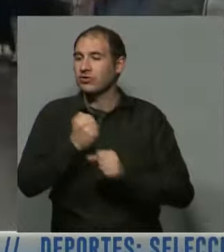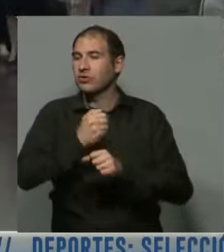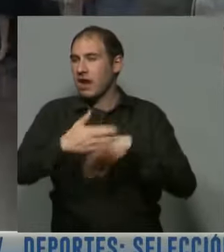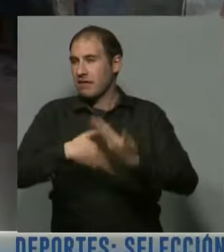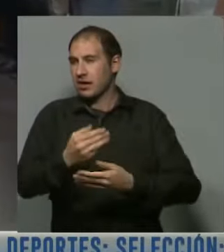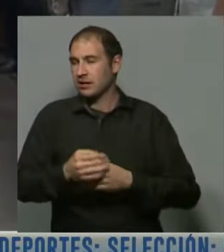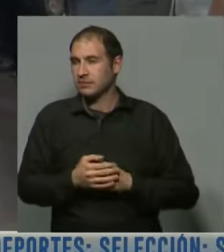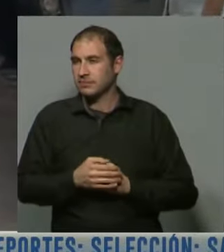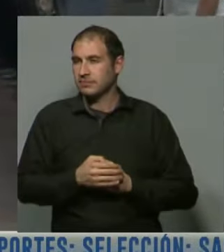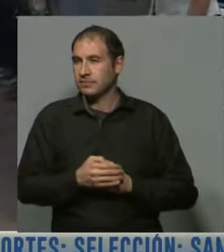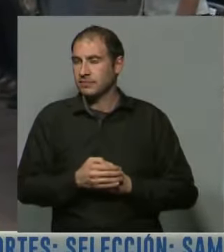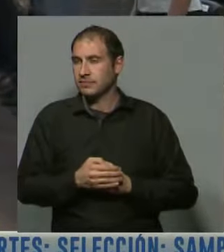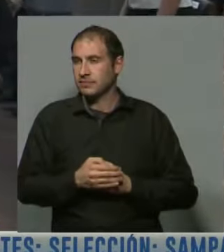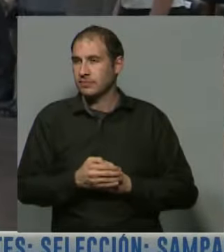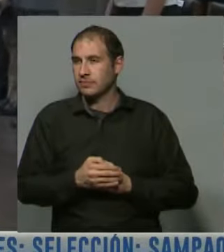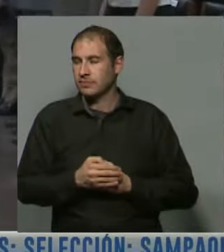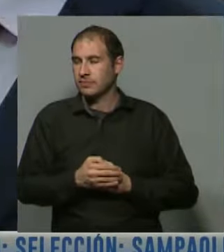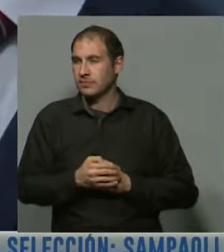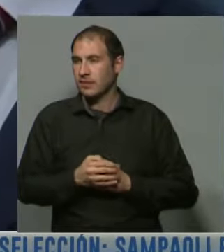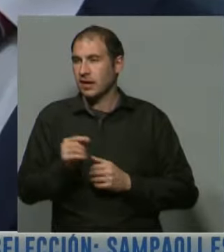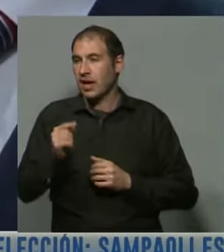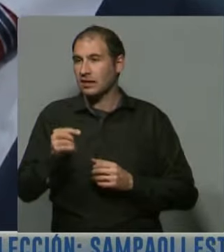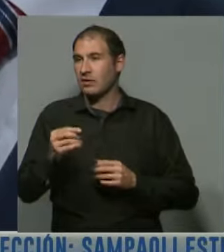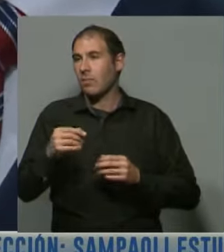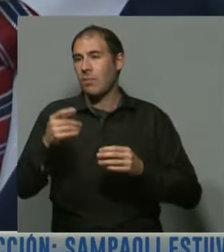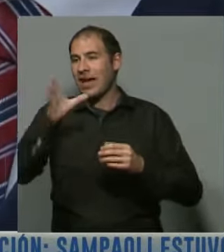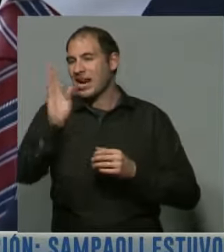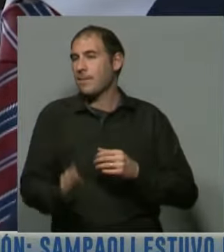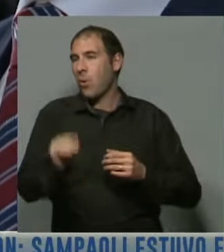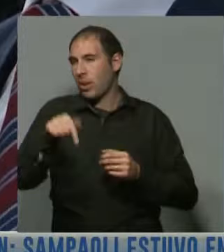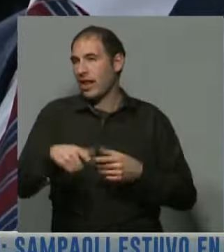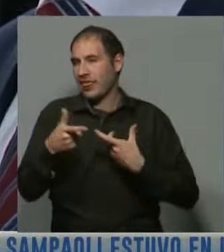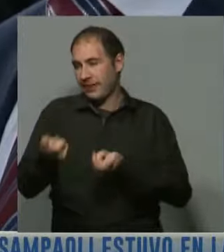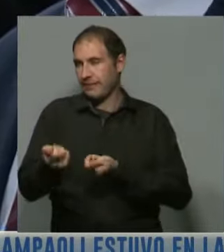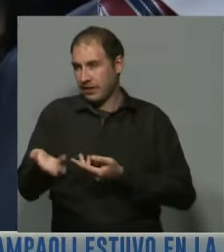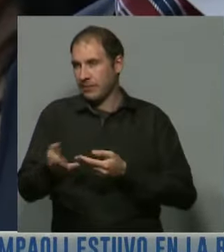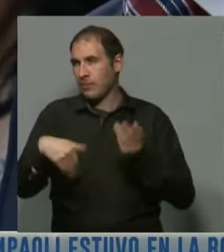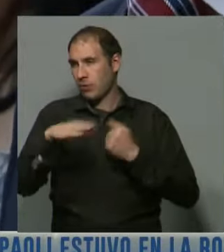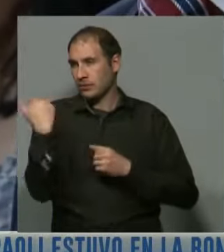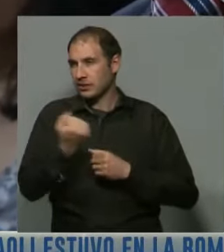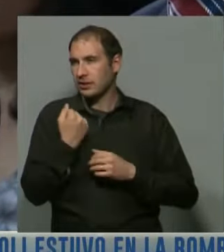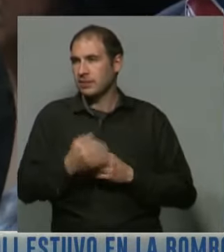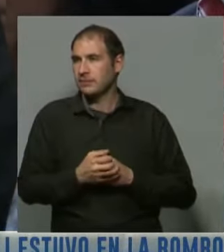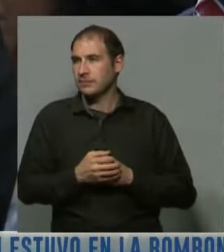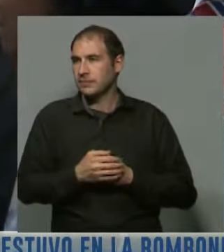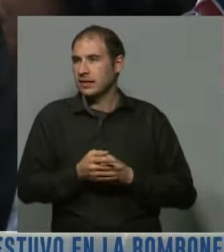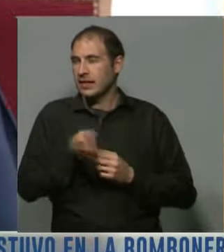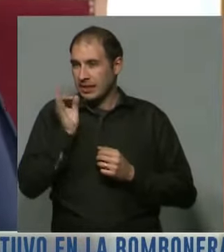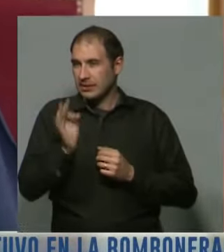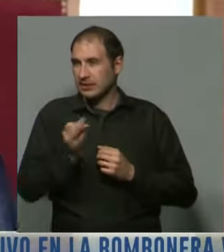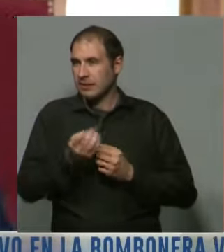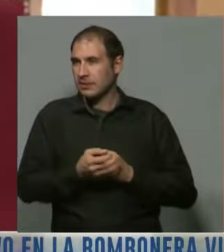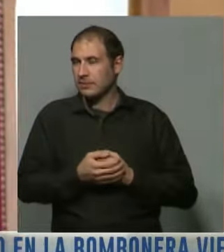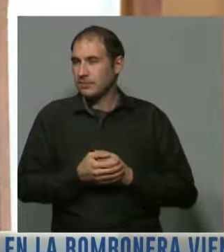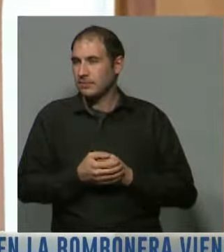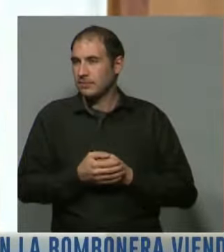hace al republicanismo o a la República fundamentalmente, que es saber lo que se está